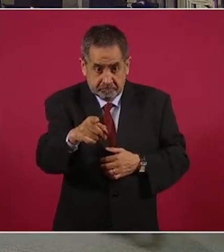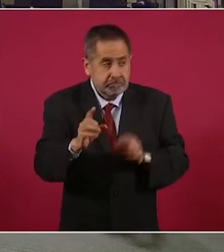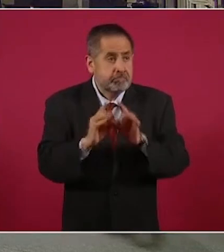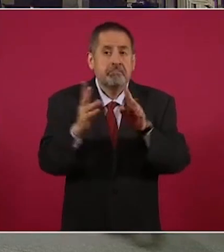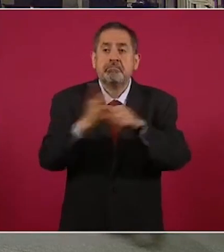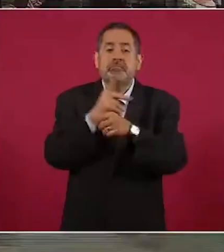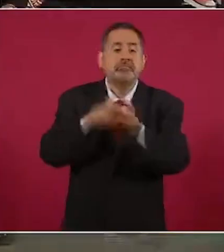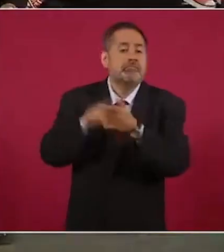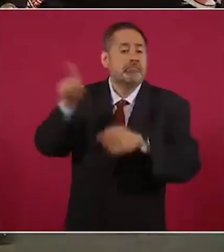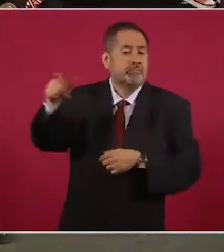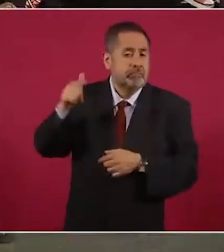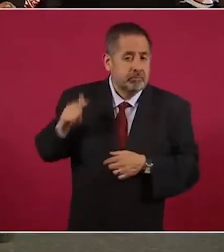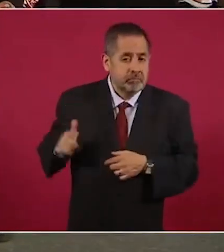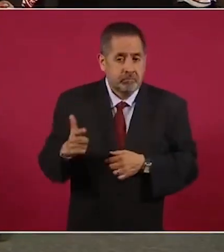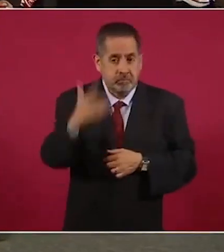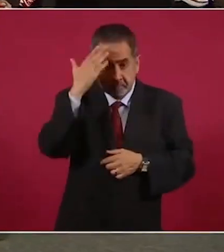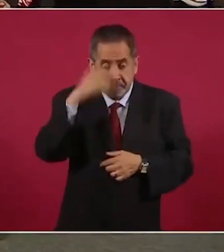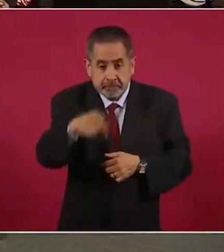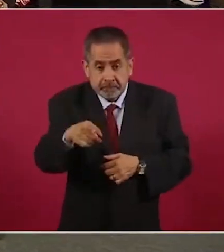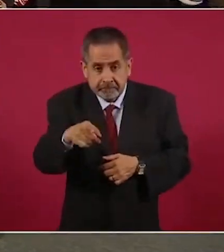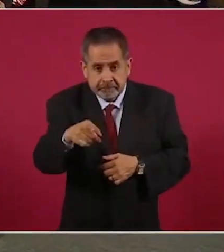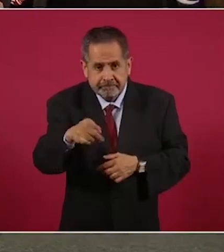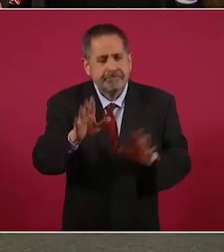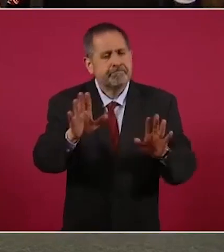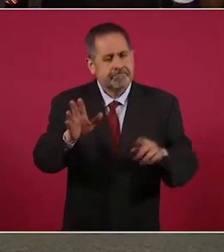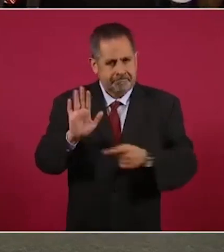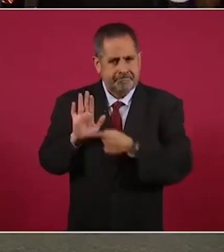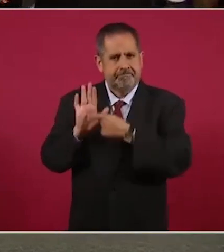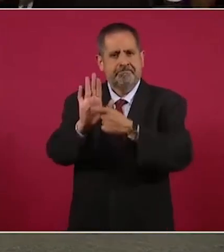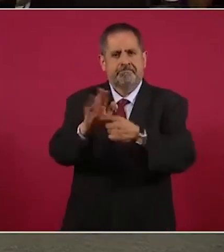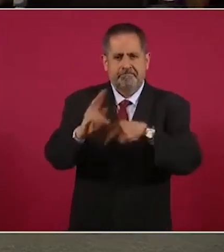sucedido en Guanajuato? Pues eso se voy a mostrar ahora.